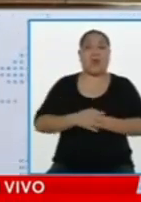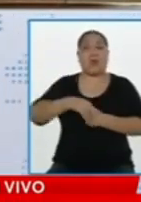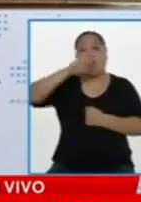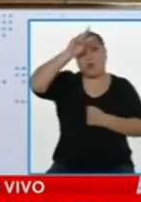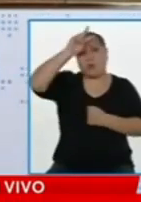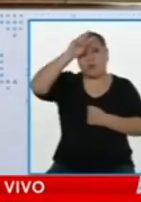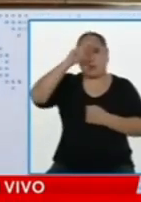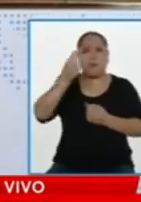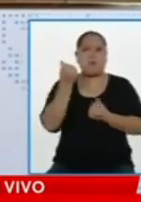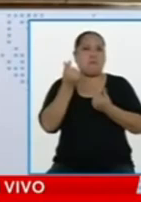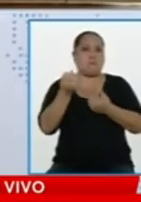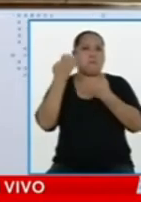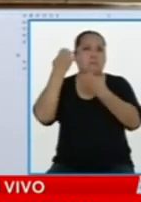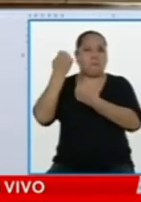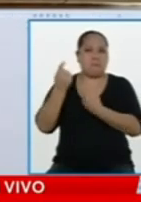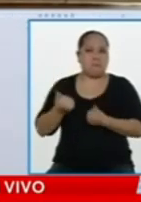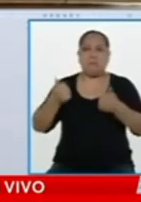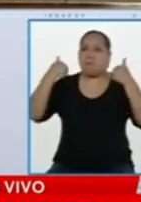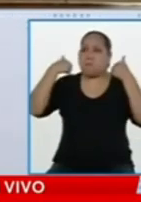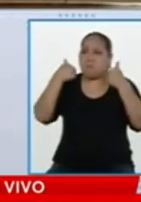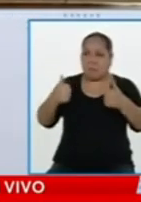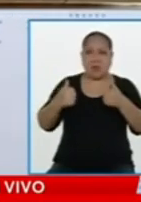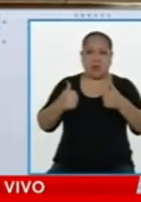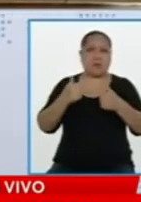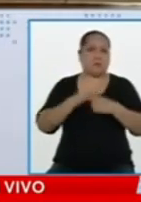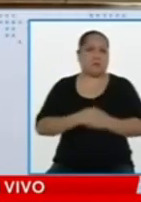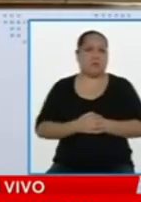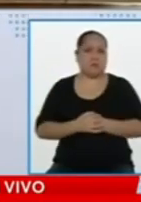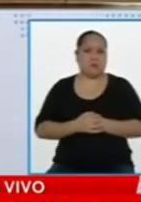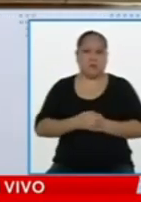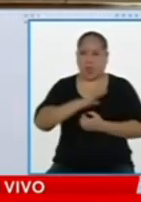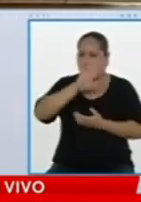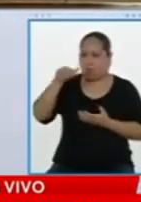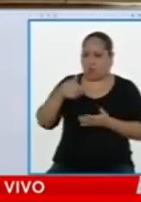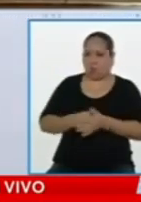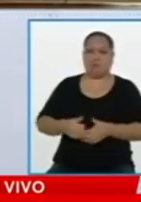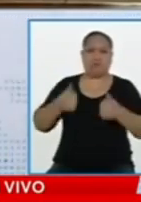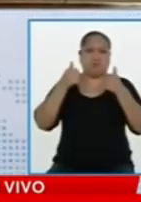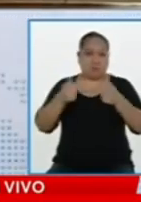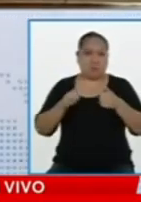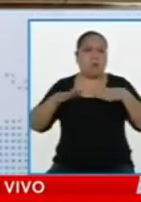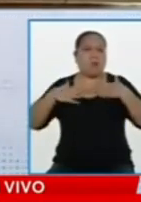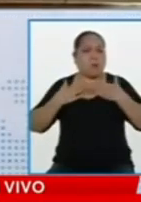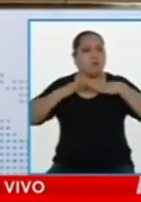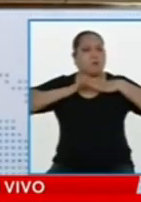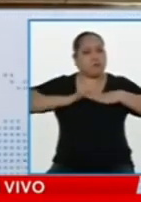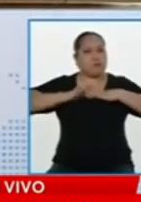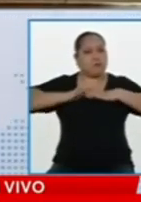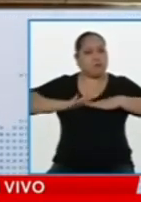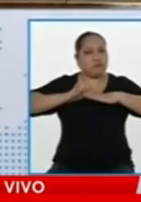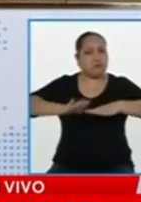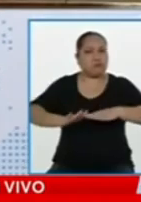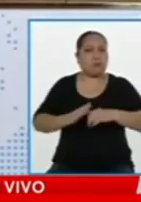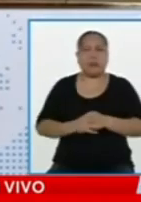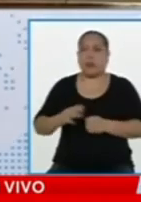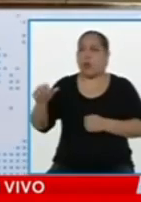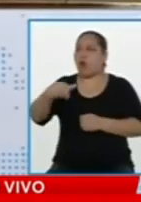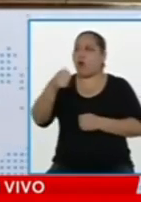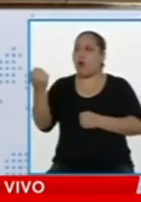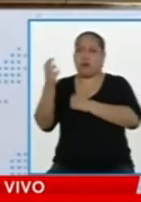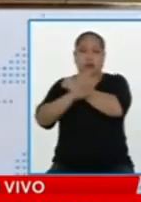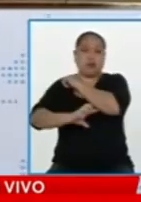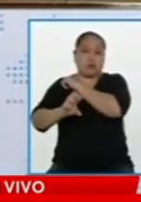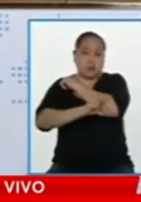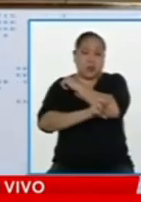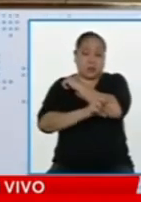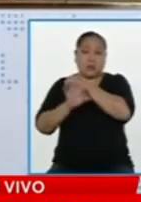no entienden cómo es que se mantiene la economía, no entienden cómo es que se está recuperando tan rápidamente la dinámica económica del